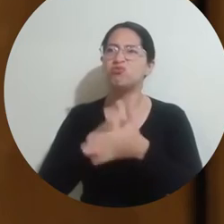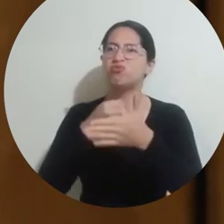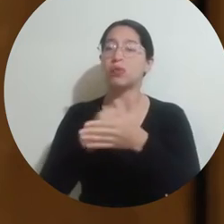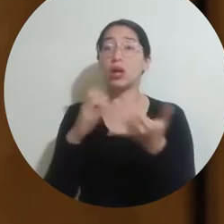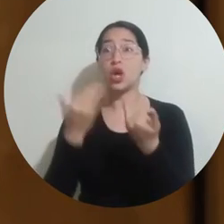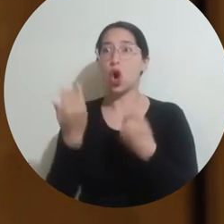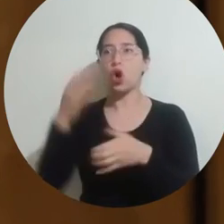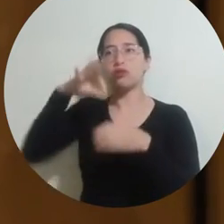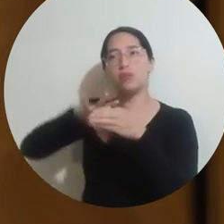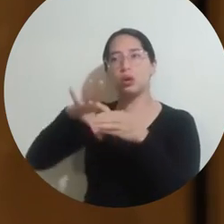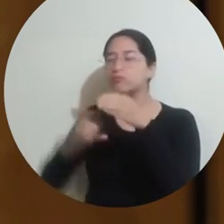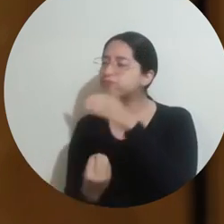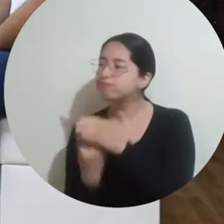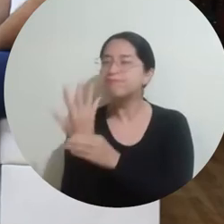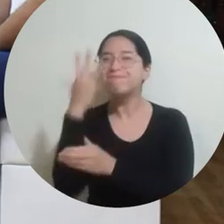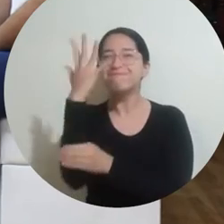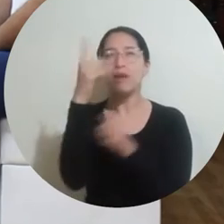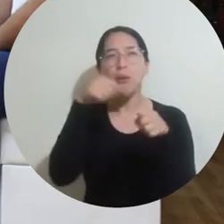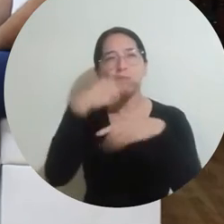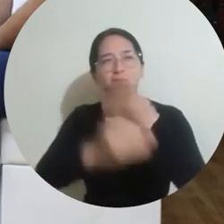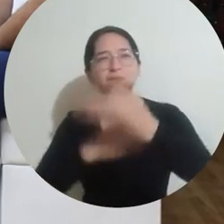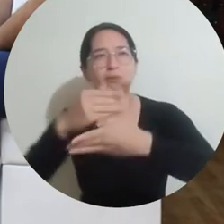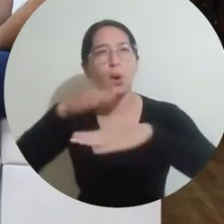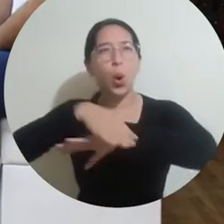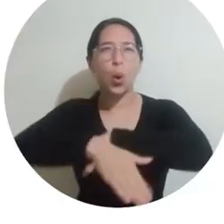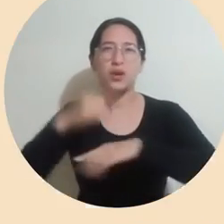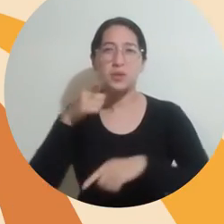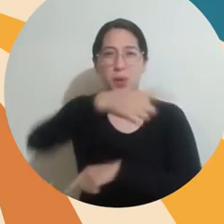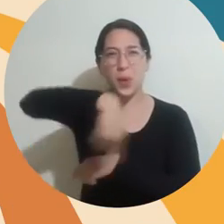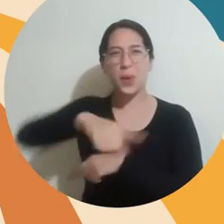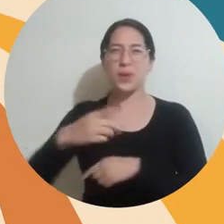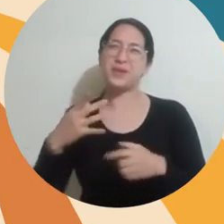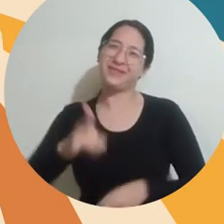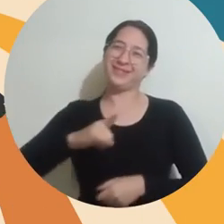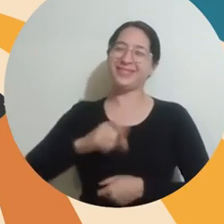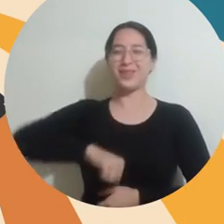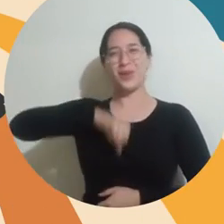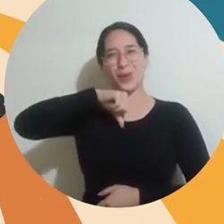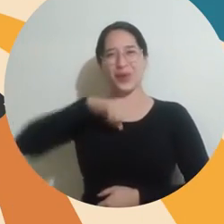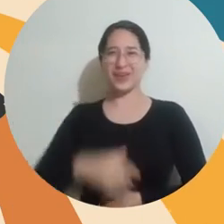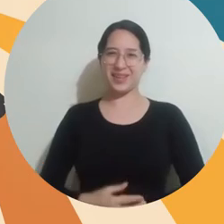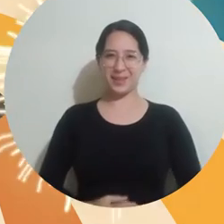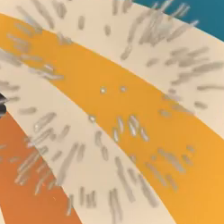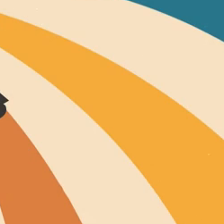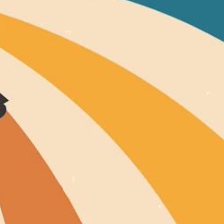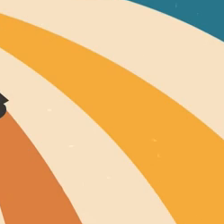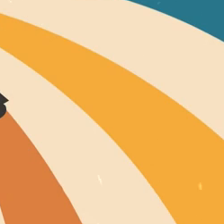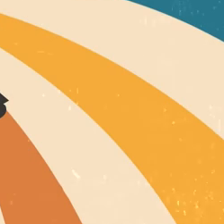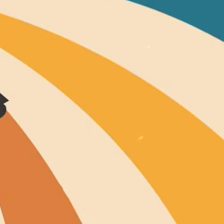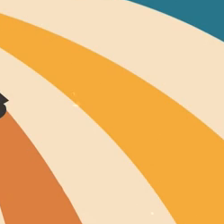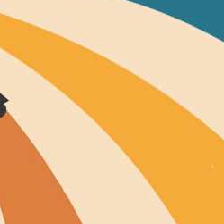que hoy tengamos esta gran universidad de la que nos sentimos todos orgullosos. Universidad del Magdalena, aún más incluyente e